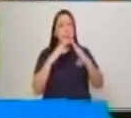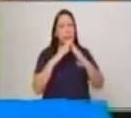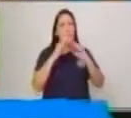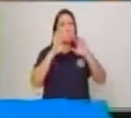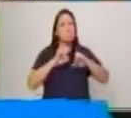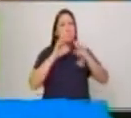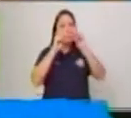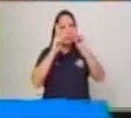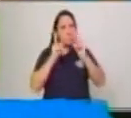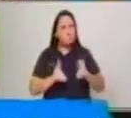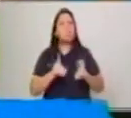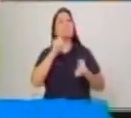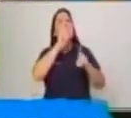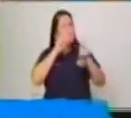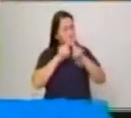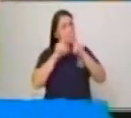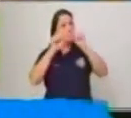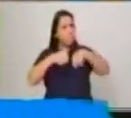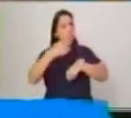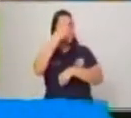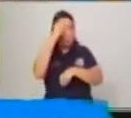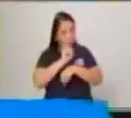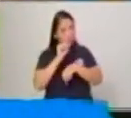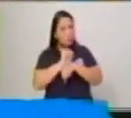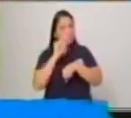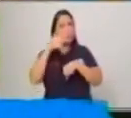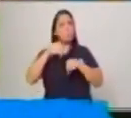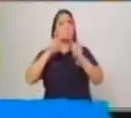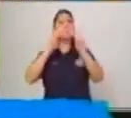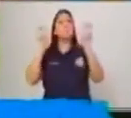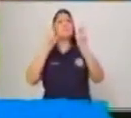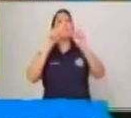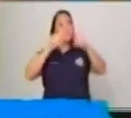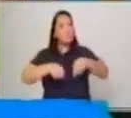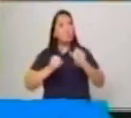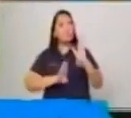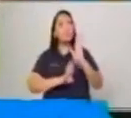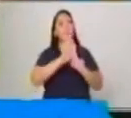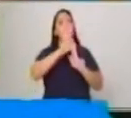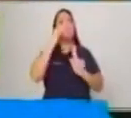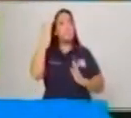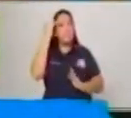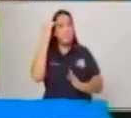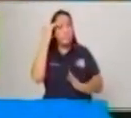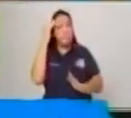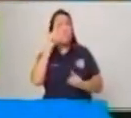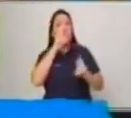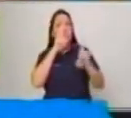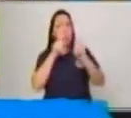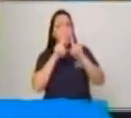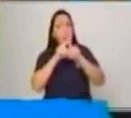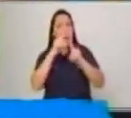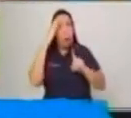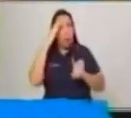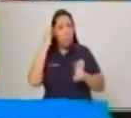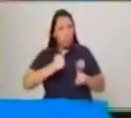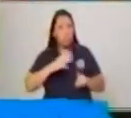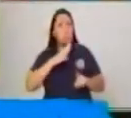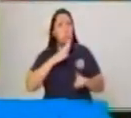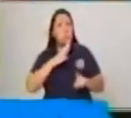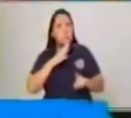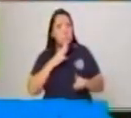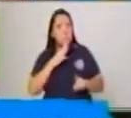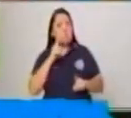habilidades y destrezas como la atención, la expresión verbal y la habilidad lingüística. Antes de empezar, les